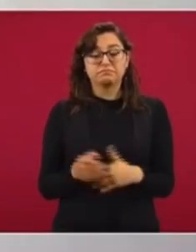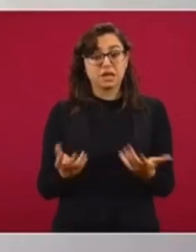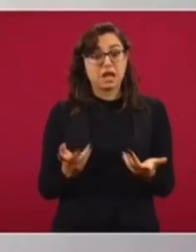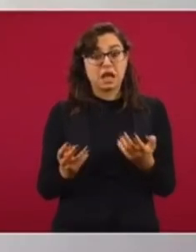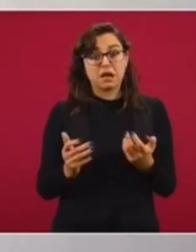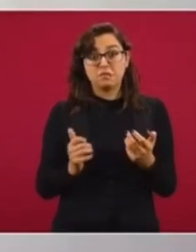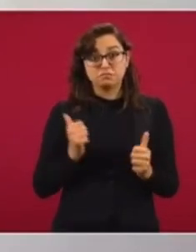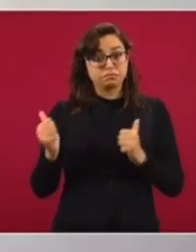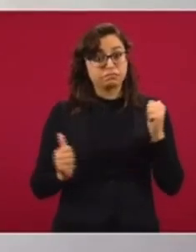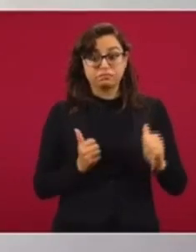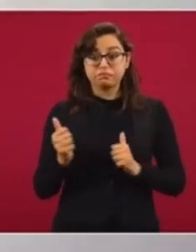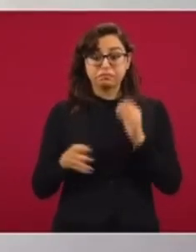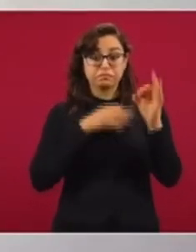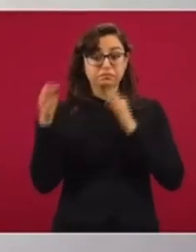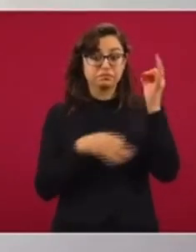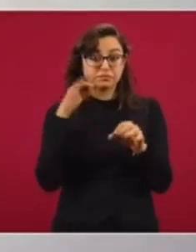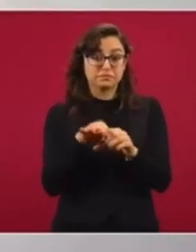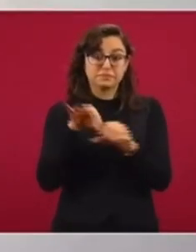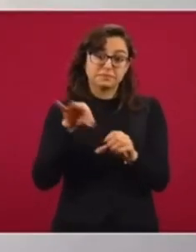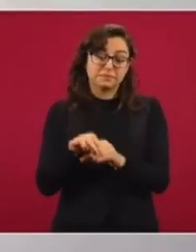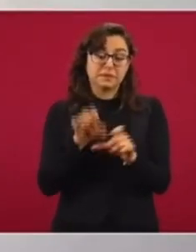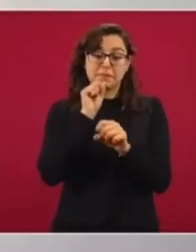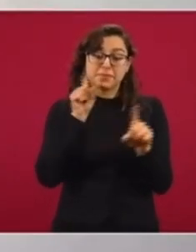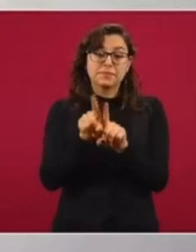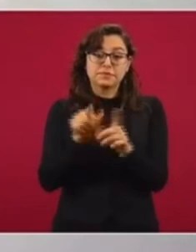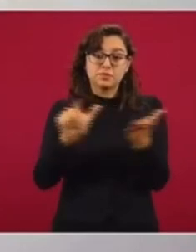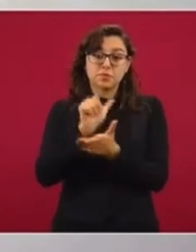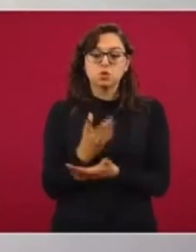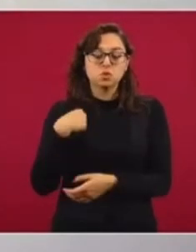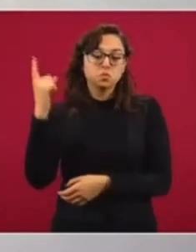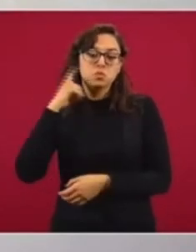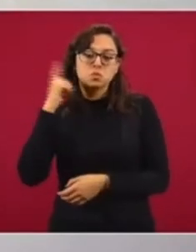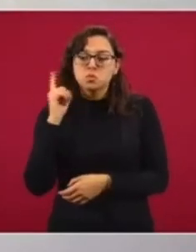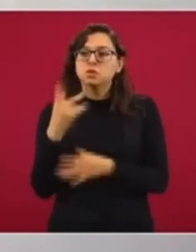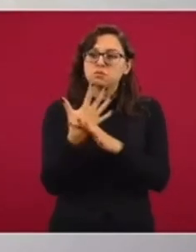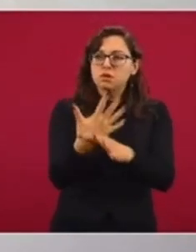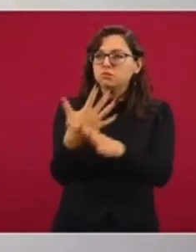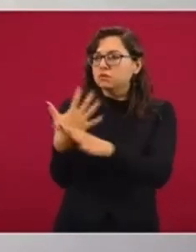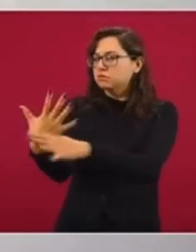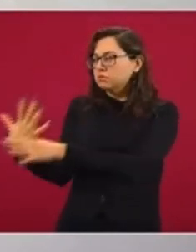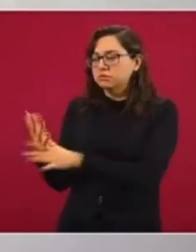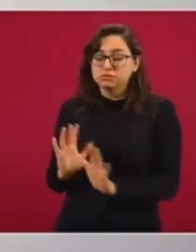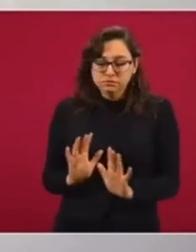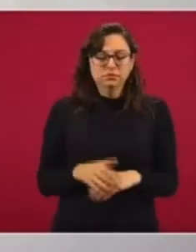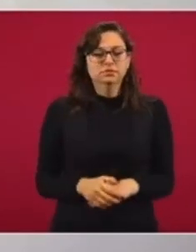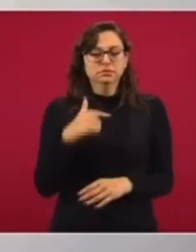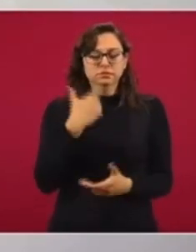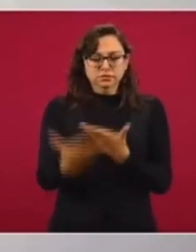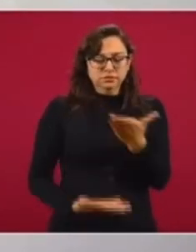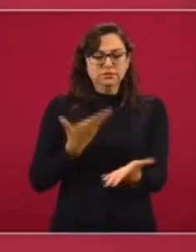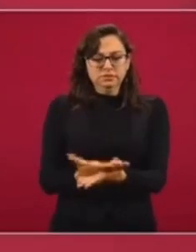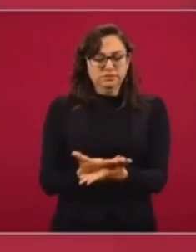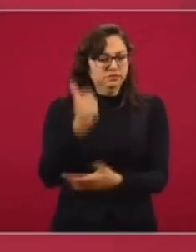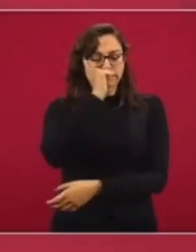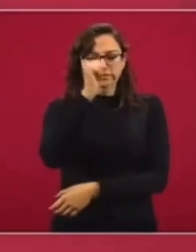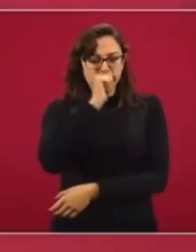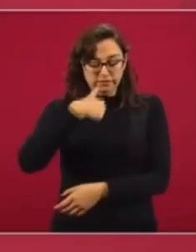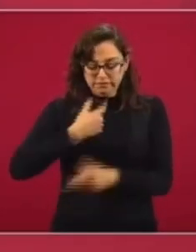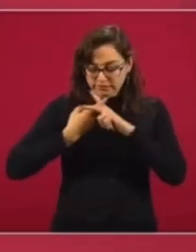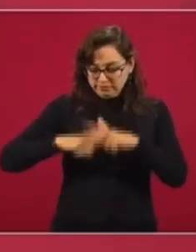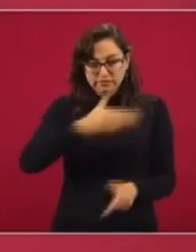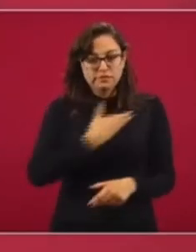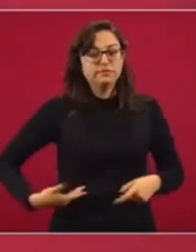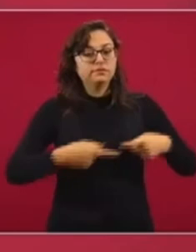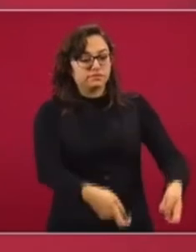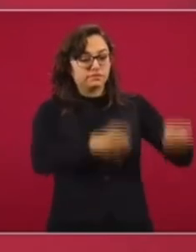y para que se aprobara la reforma energética. Mi propuesta abierta, desde que tomé posición,